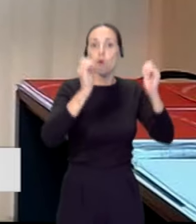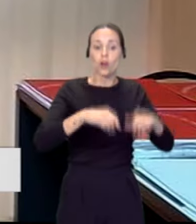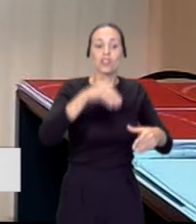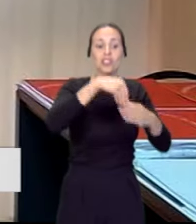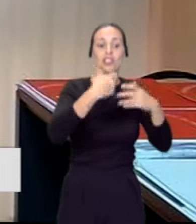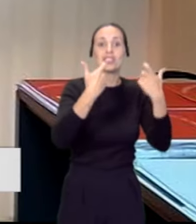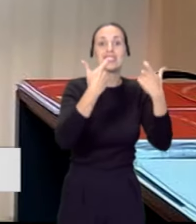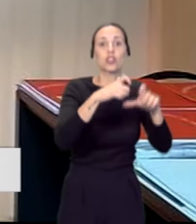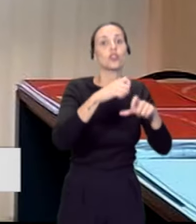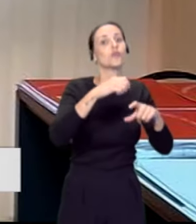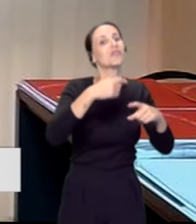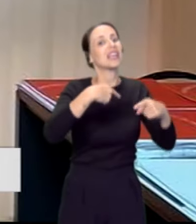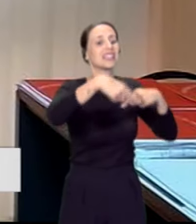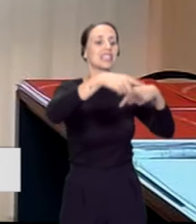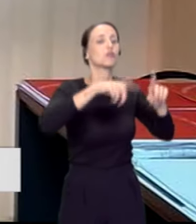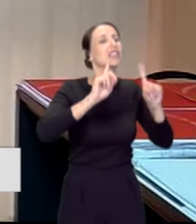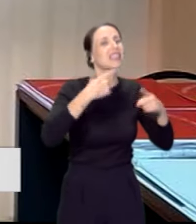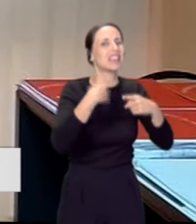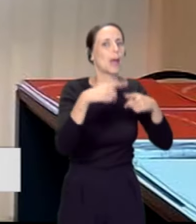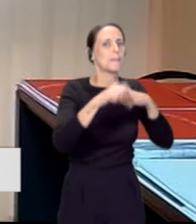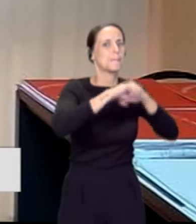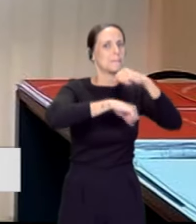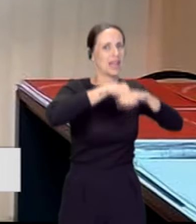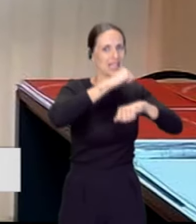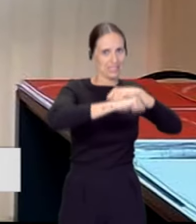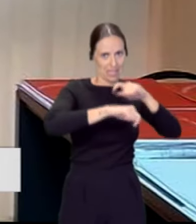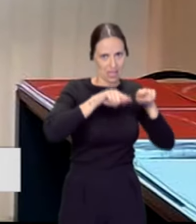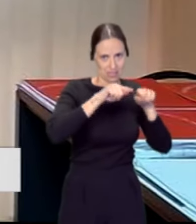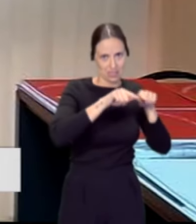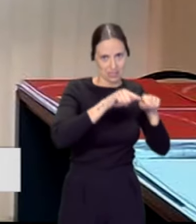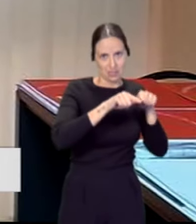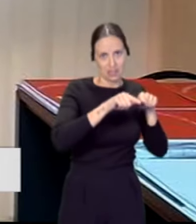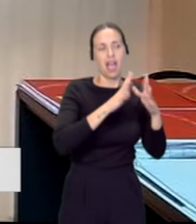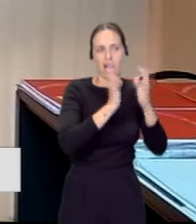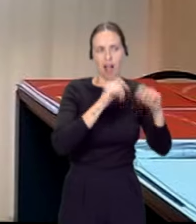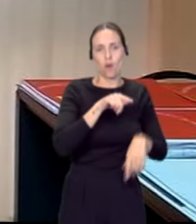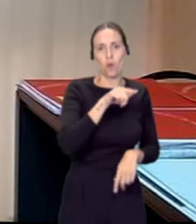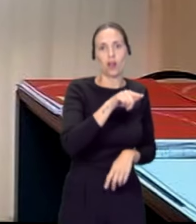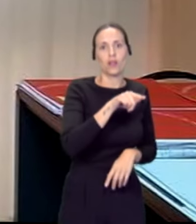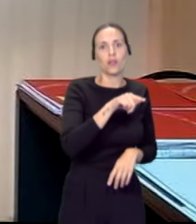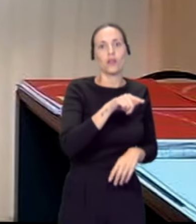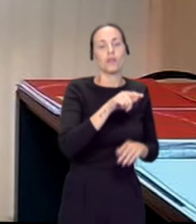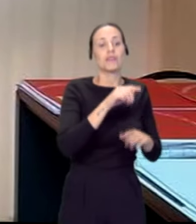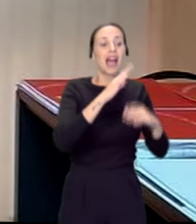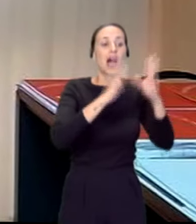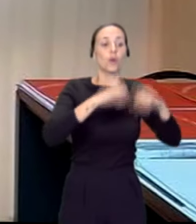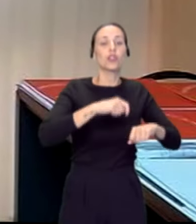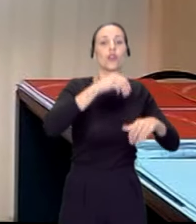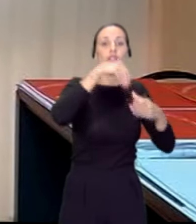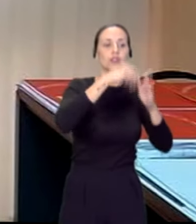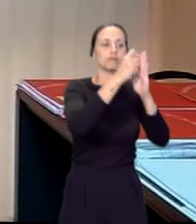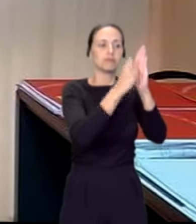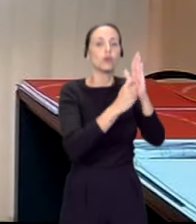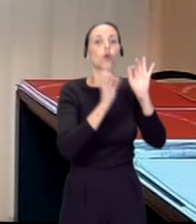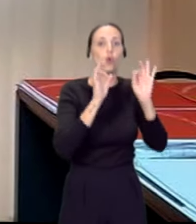del transporte de mercancías que contiene muchísimos puntos. El principal es el solicitar conjuntamente patronal y